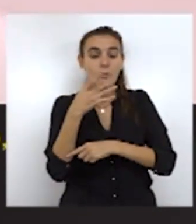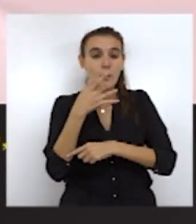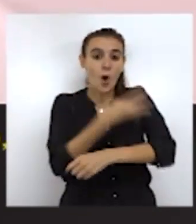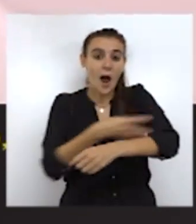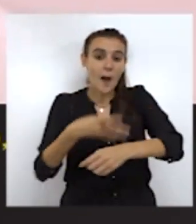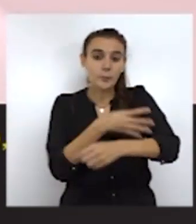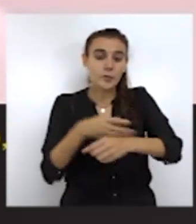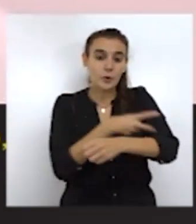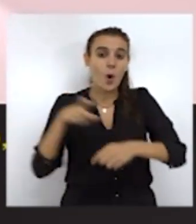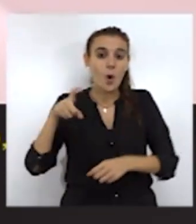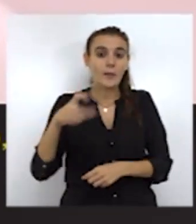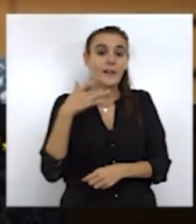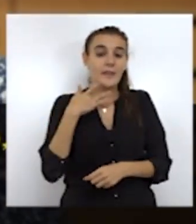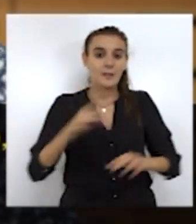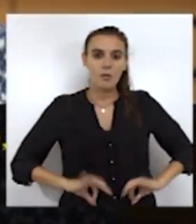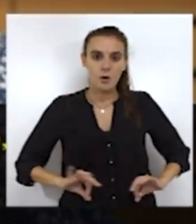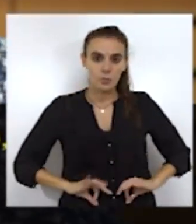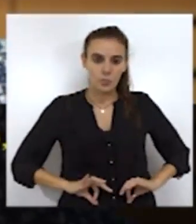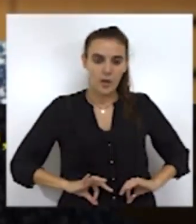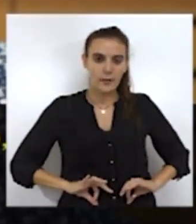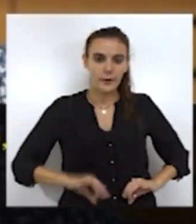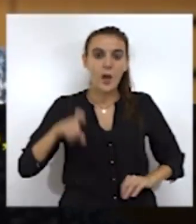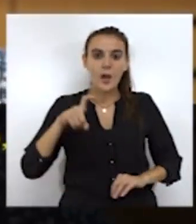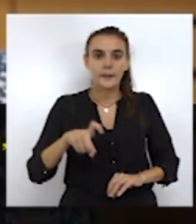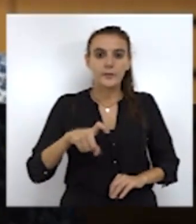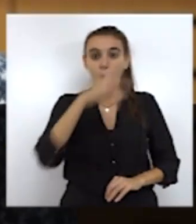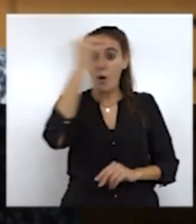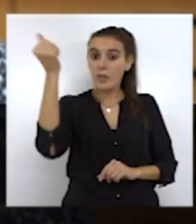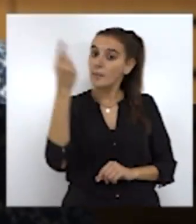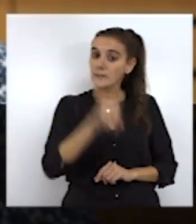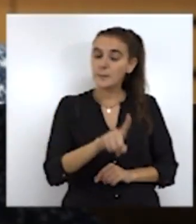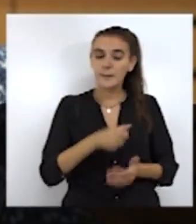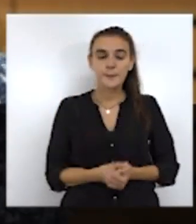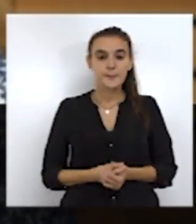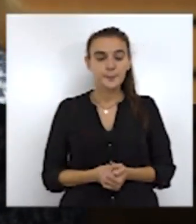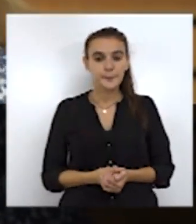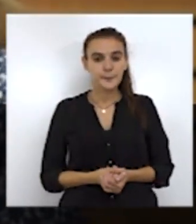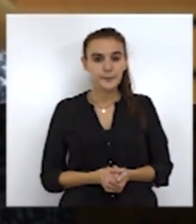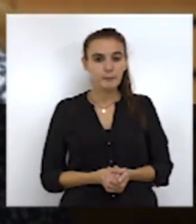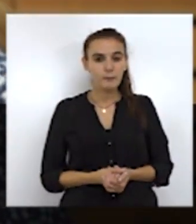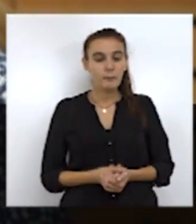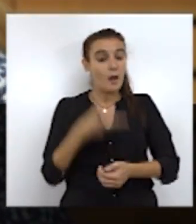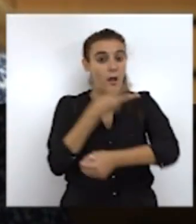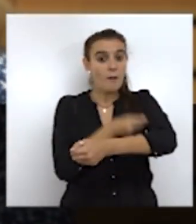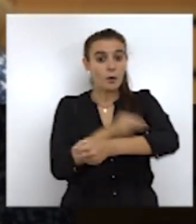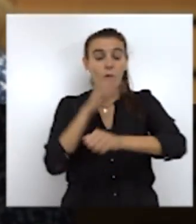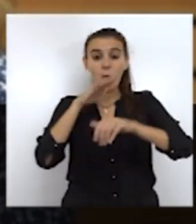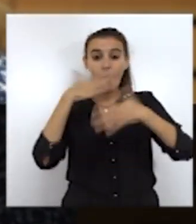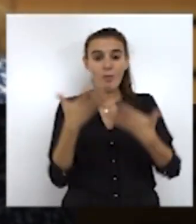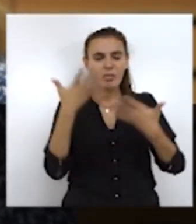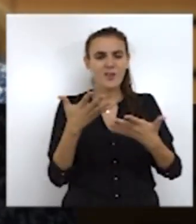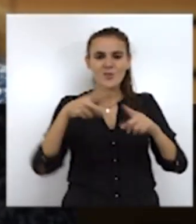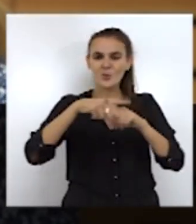hipertensión arterial cáncer de cuello de útero cáncer de ovario caries o alzheimer Las vacunas hoy día son